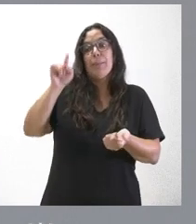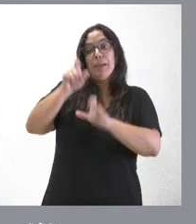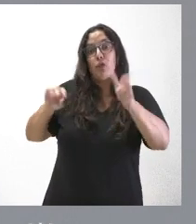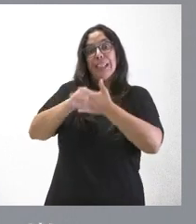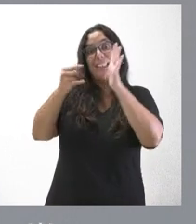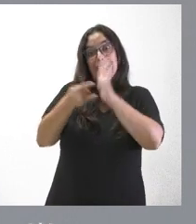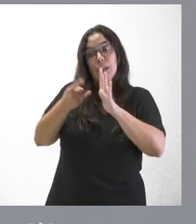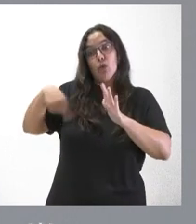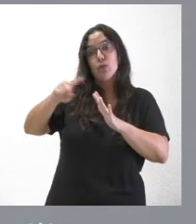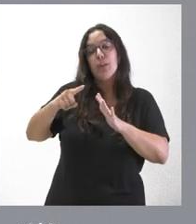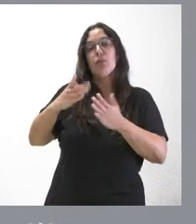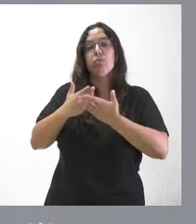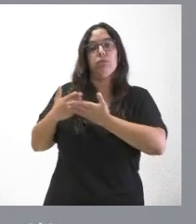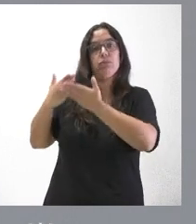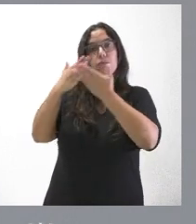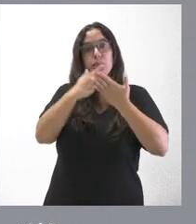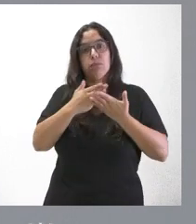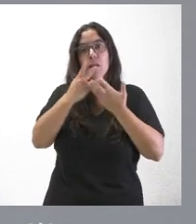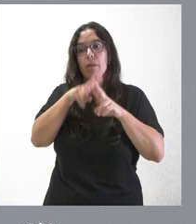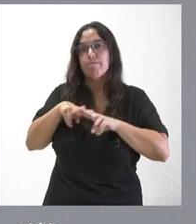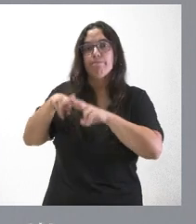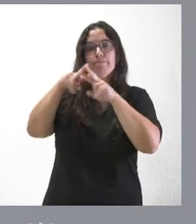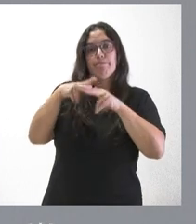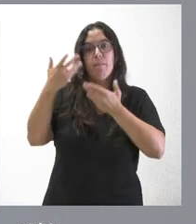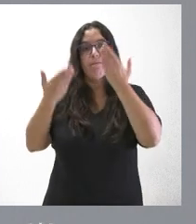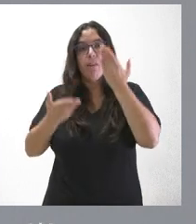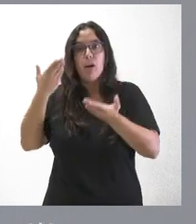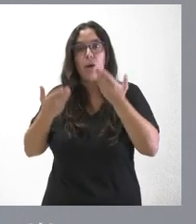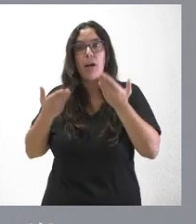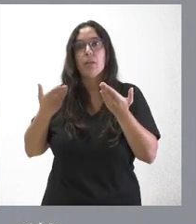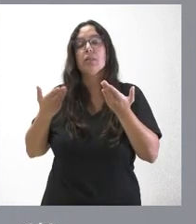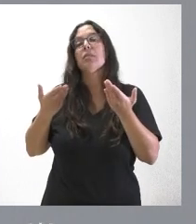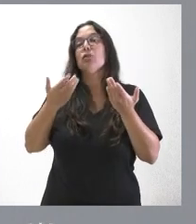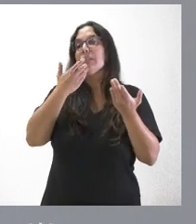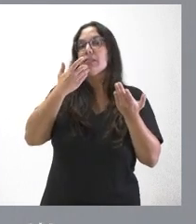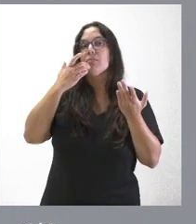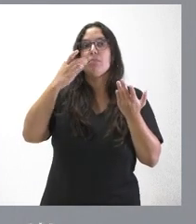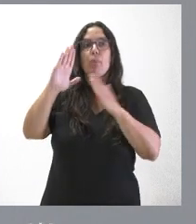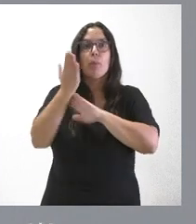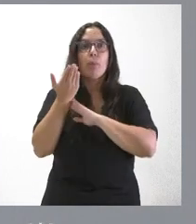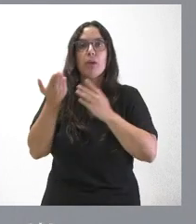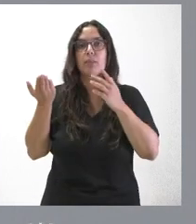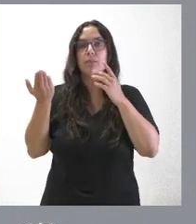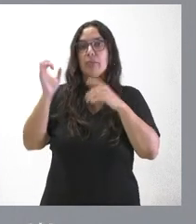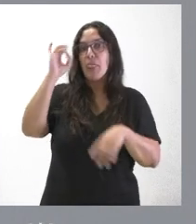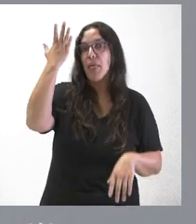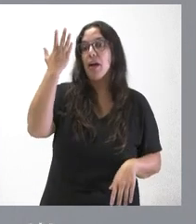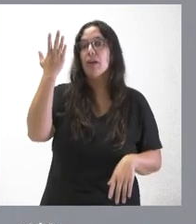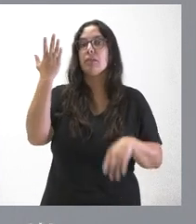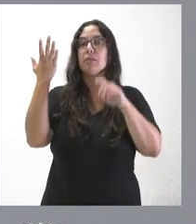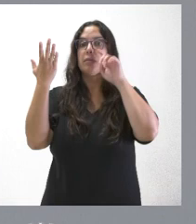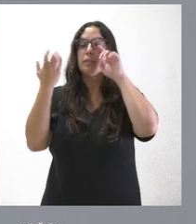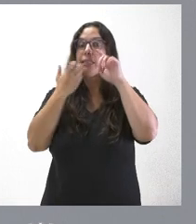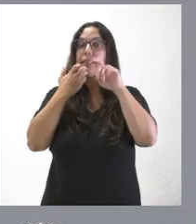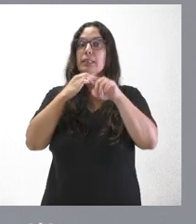examinen este procedimiento y aquellas iniciativas, aquellas propuestas que se realicen